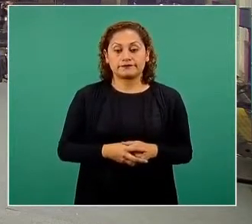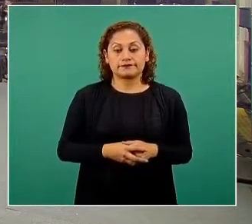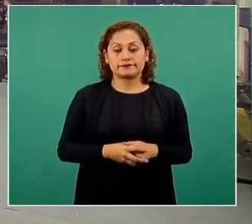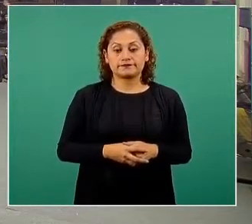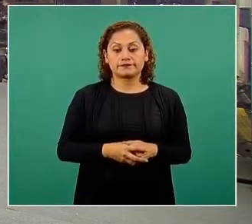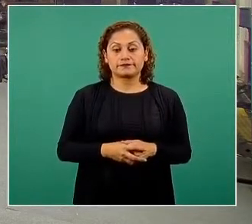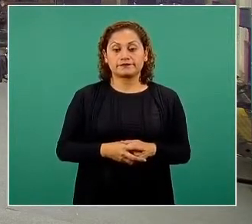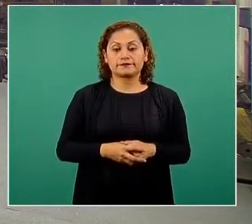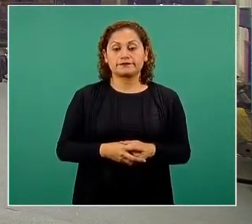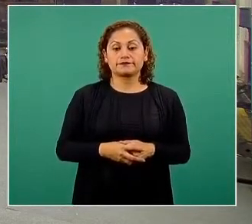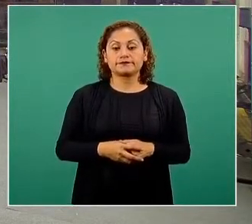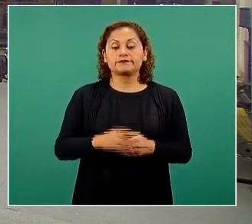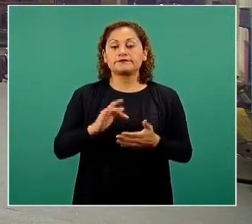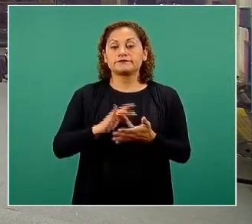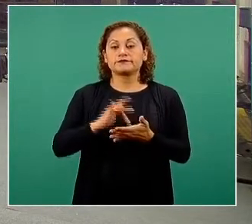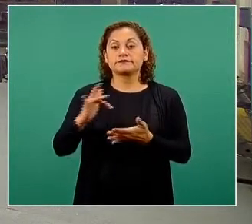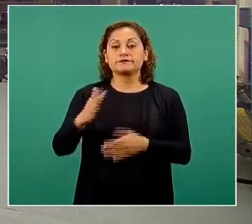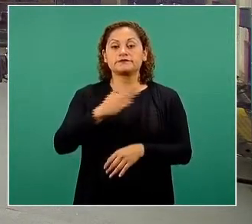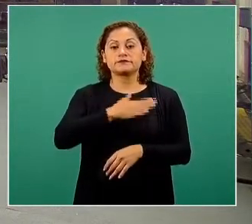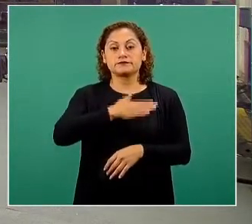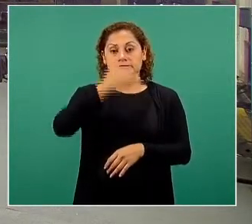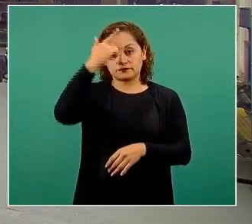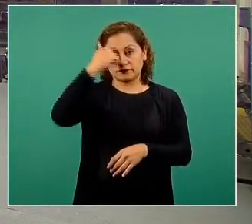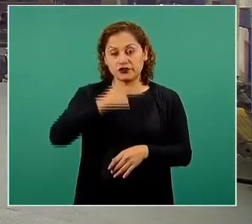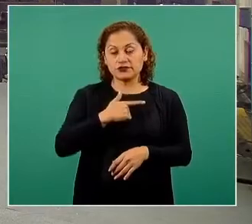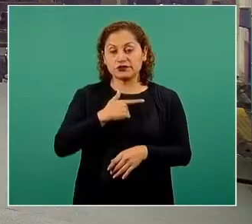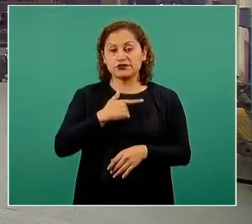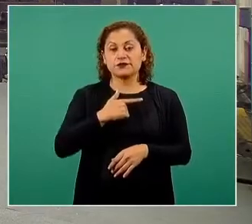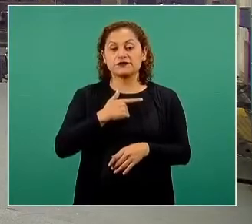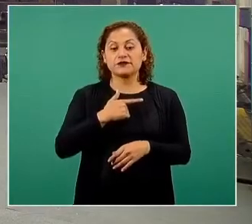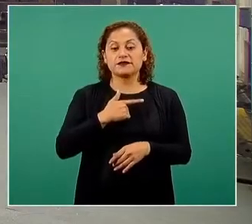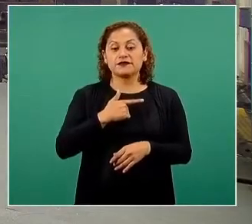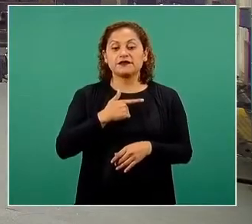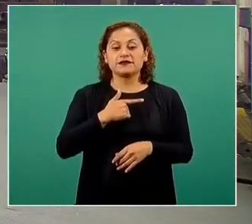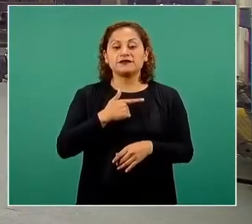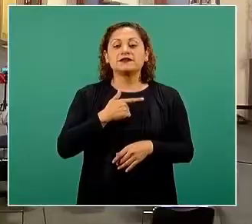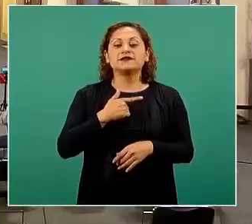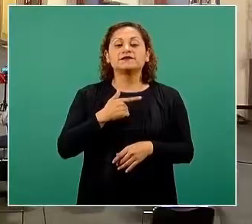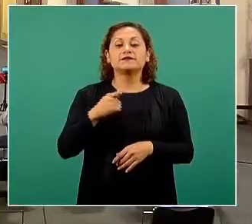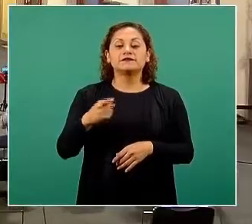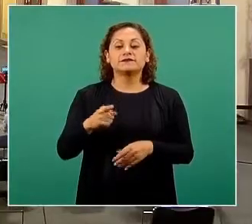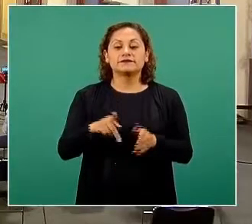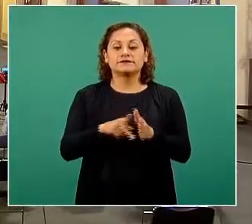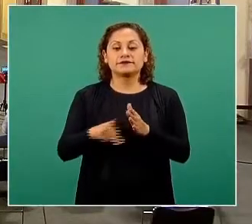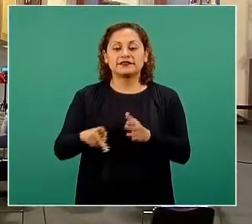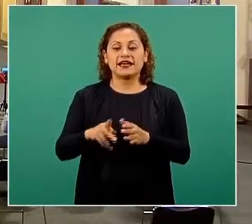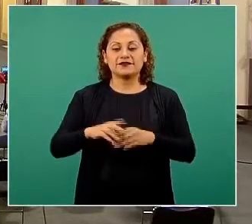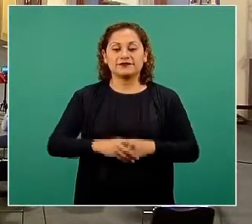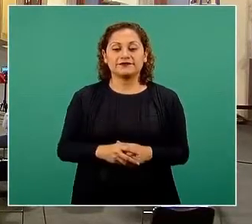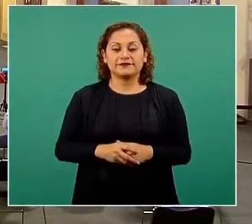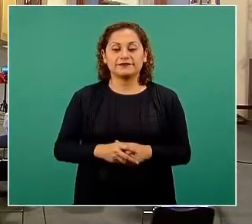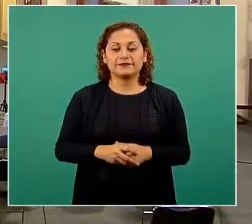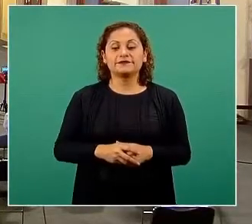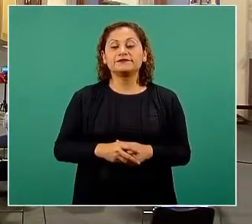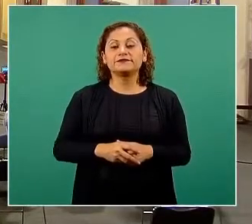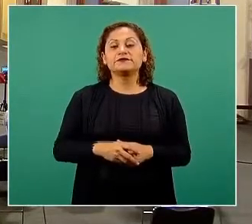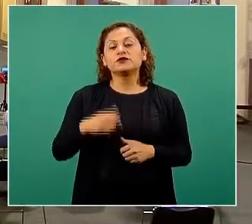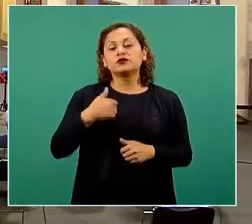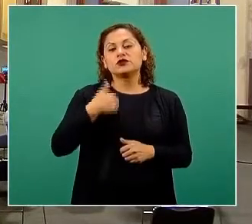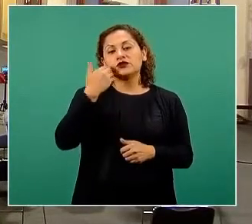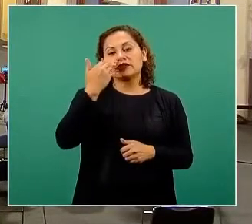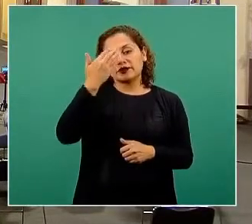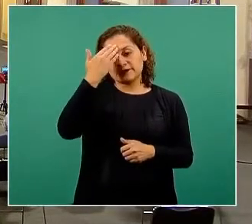Gracias. Buenas noches, Liliana Noble, de Pulso Saludable. Doctor Gatell, me gustaría conocer cuál es el